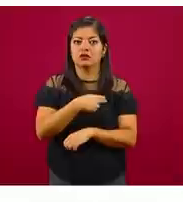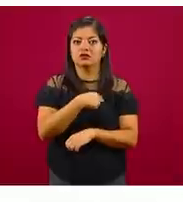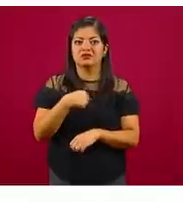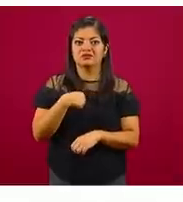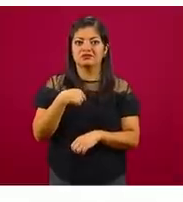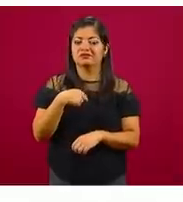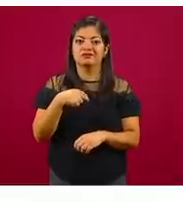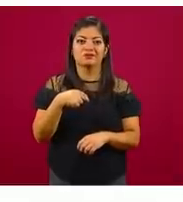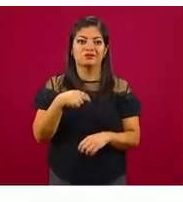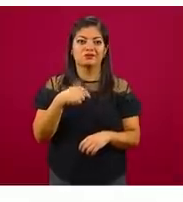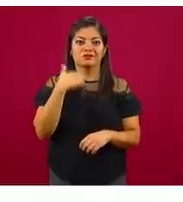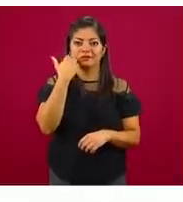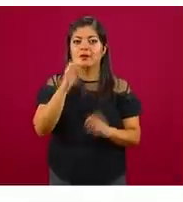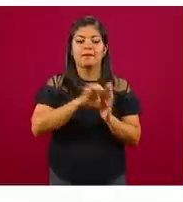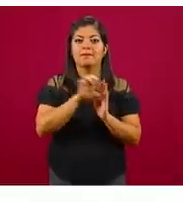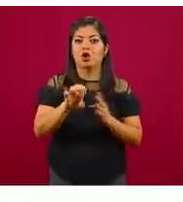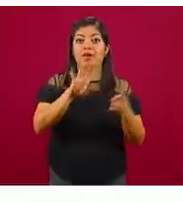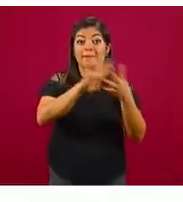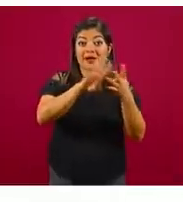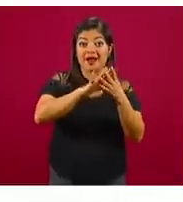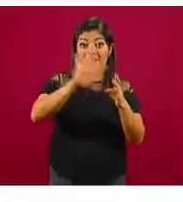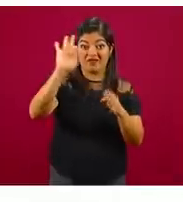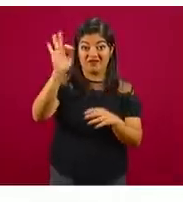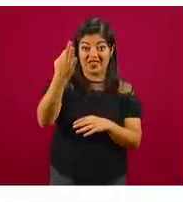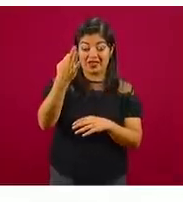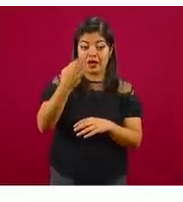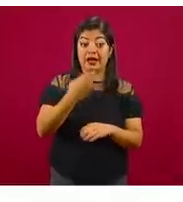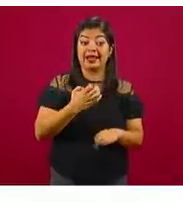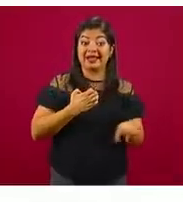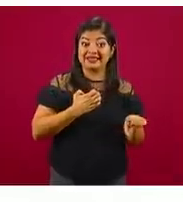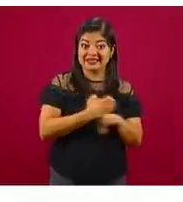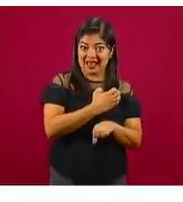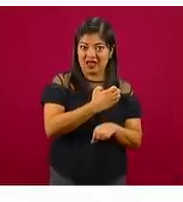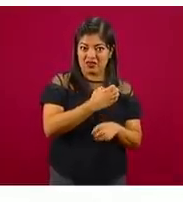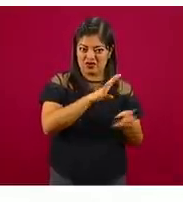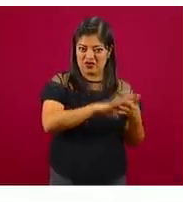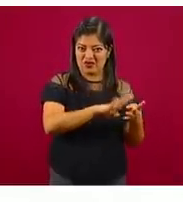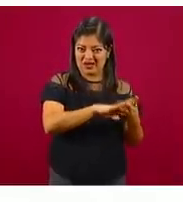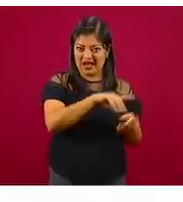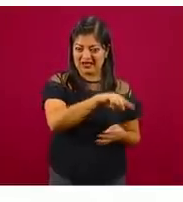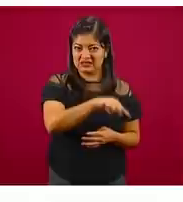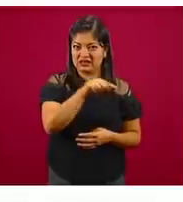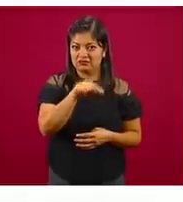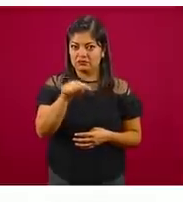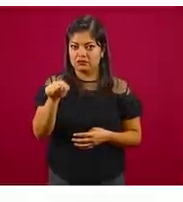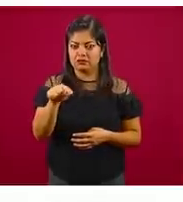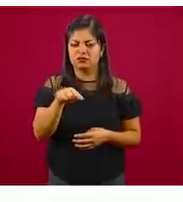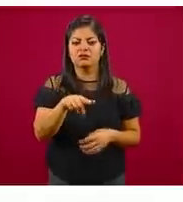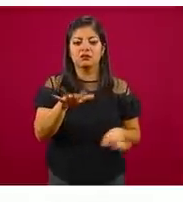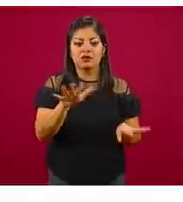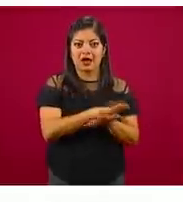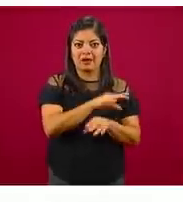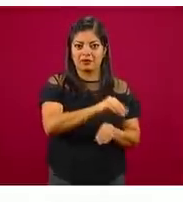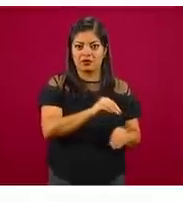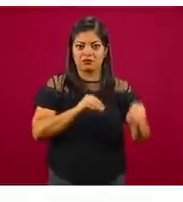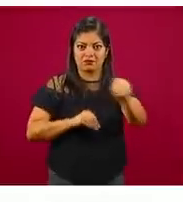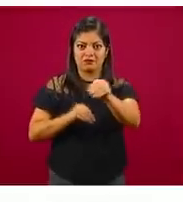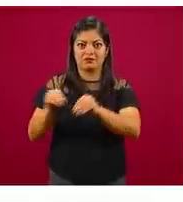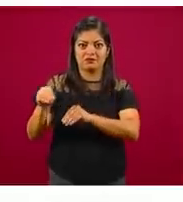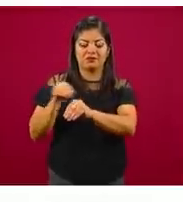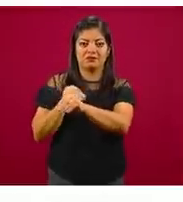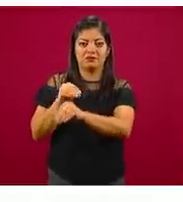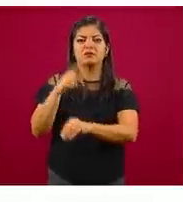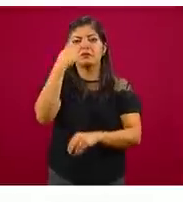federales de penales estatales a penales federales con el ánimo de que en los penales